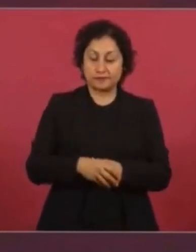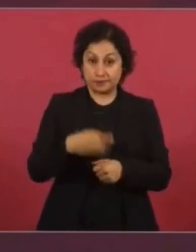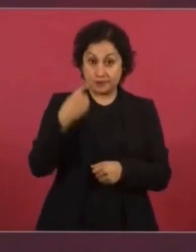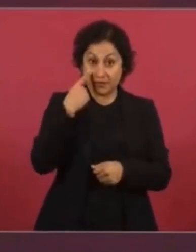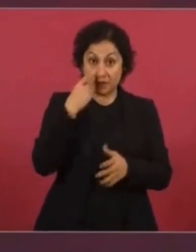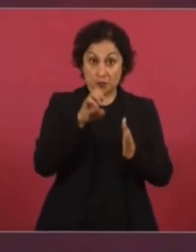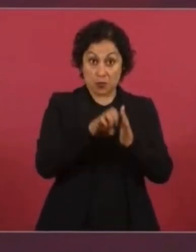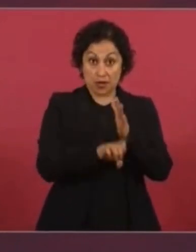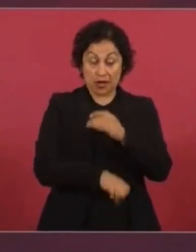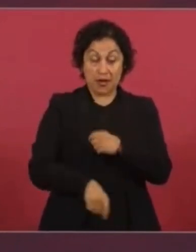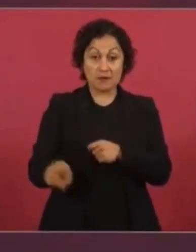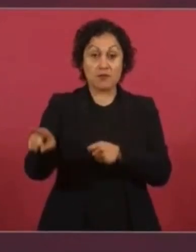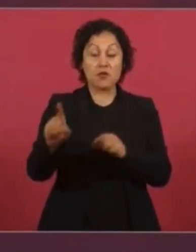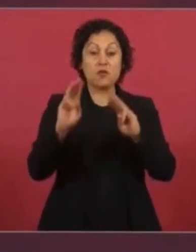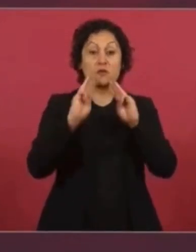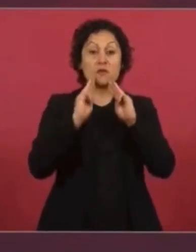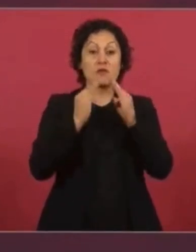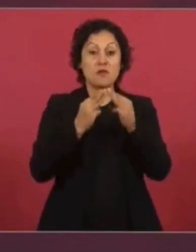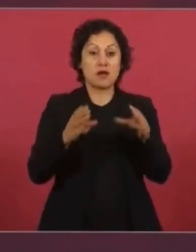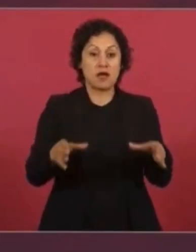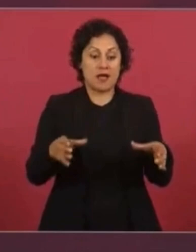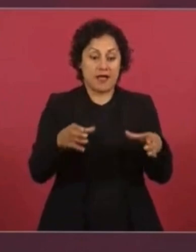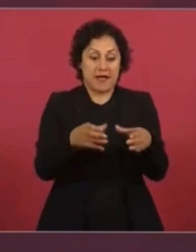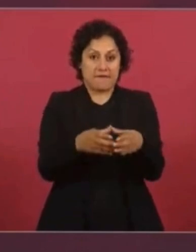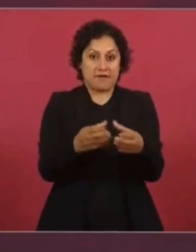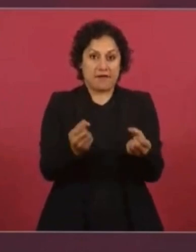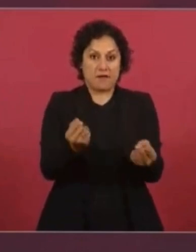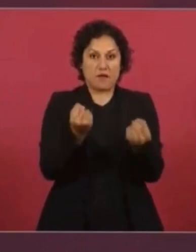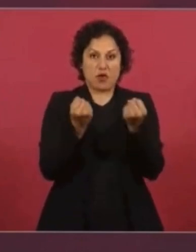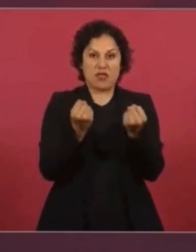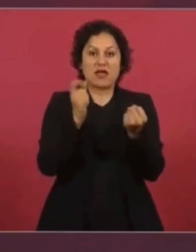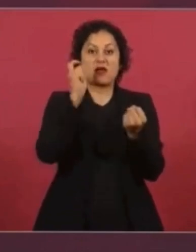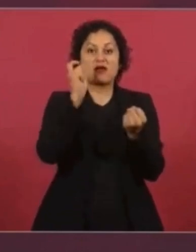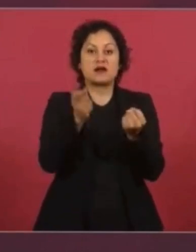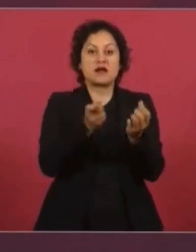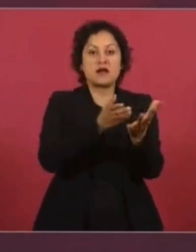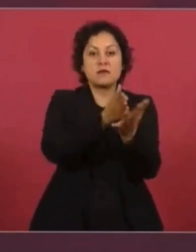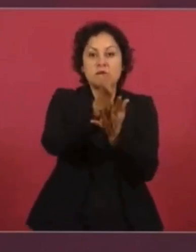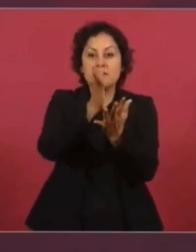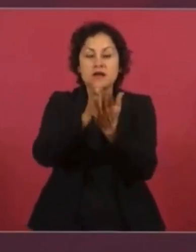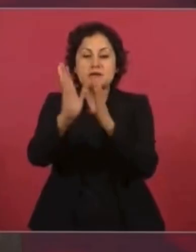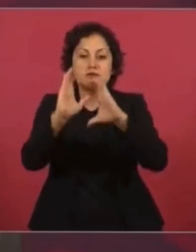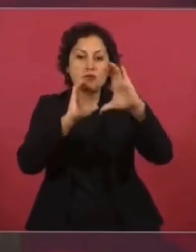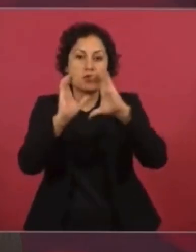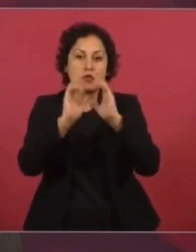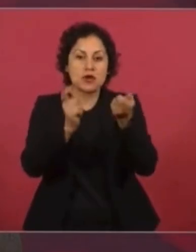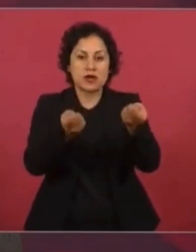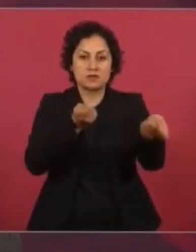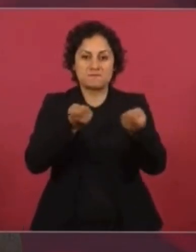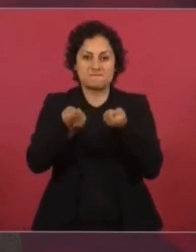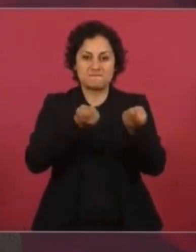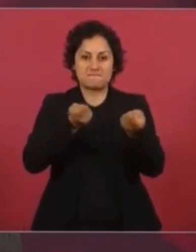de información, control mediático